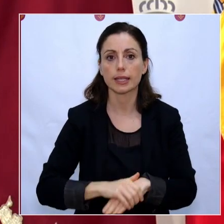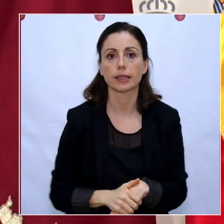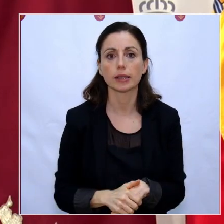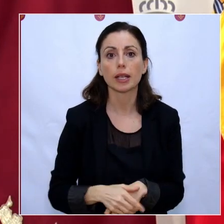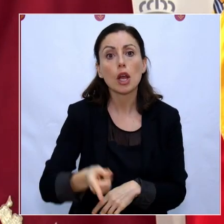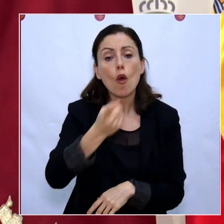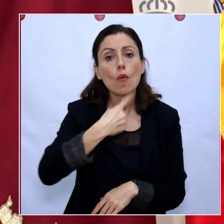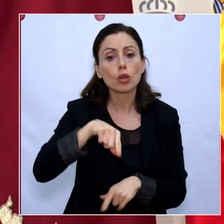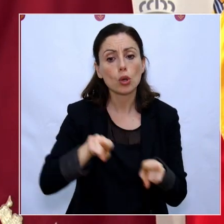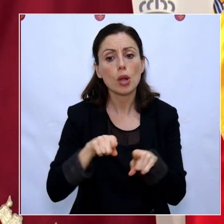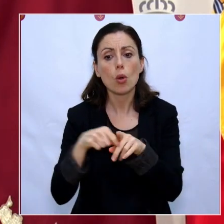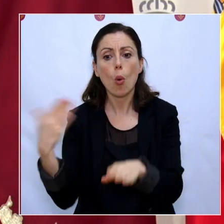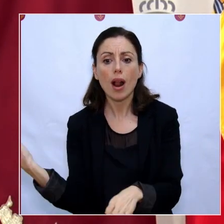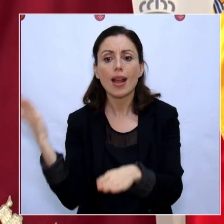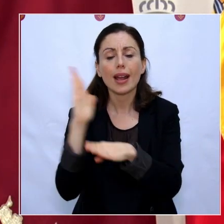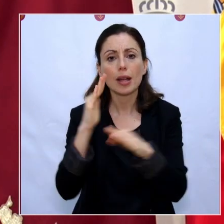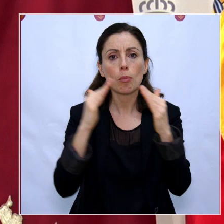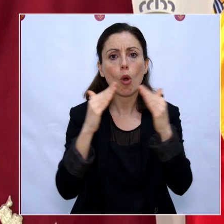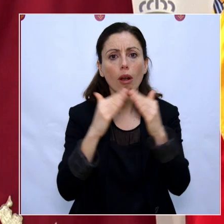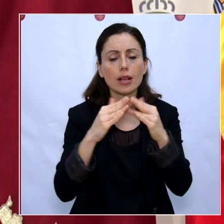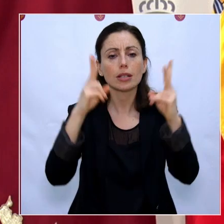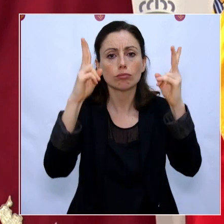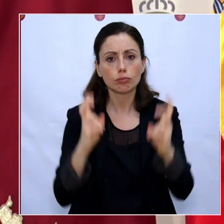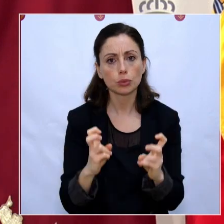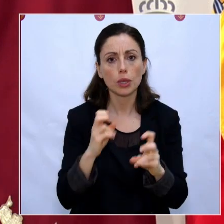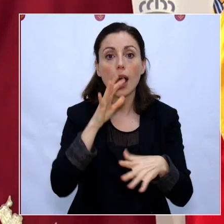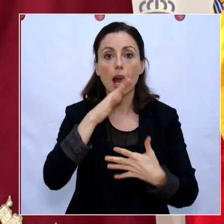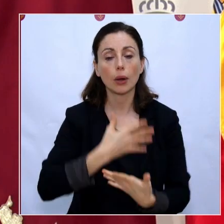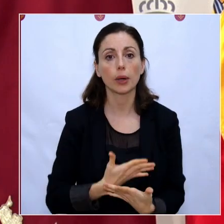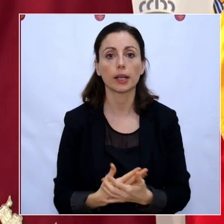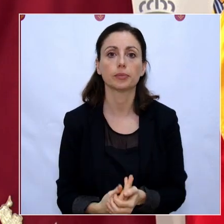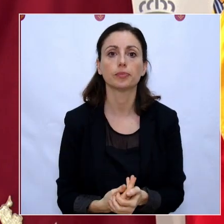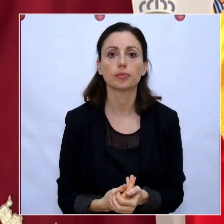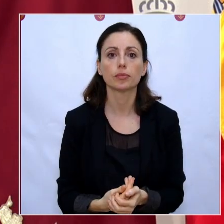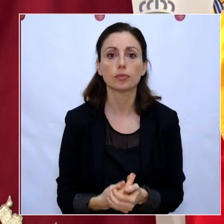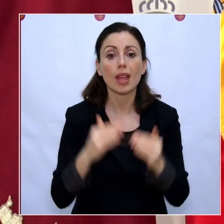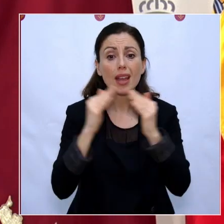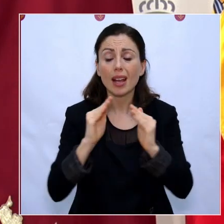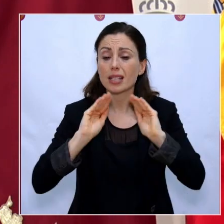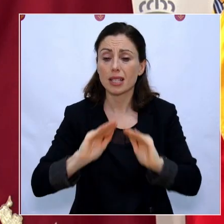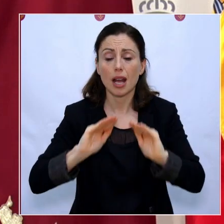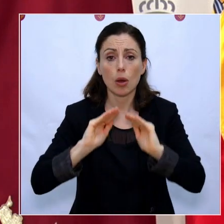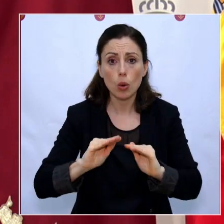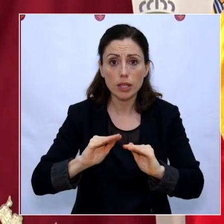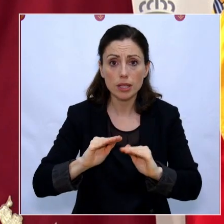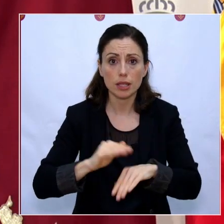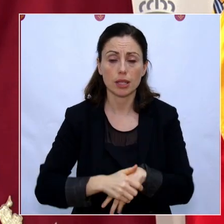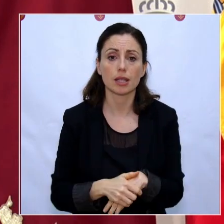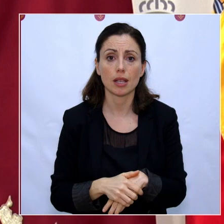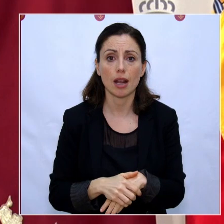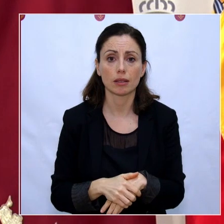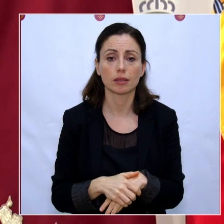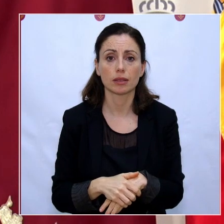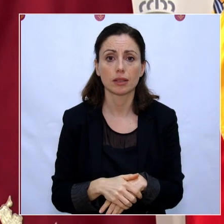siendo ejemplo y que permanezcáis en casa. En estos momentos, vuestro domicilio, vuestro hogar, es el